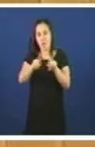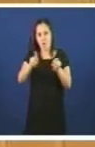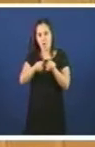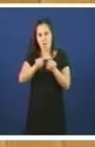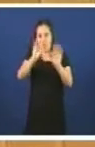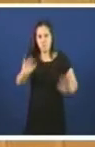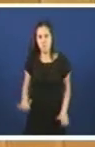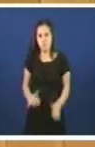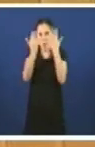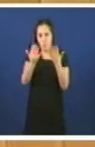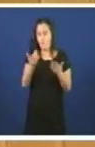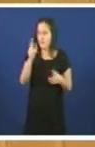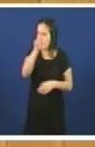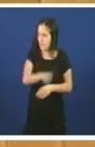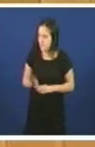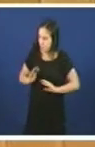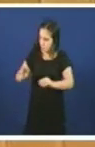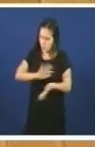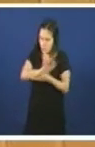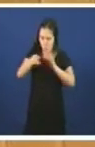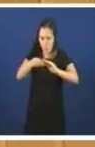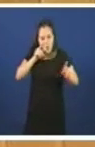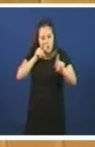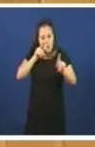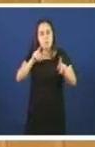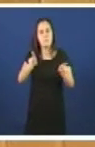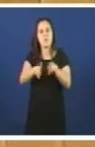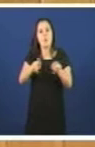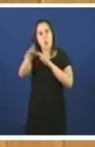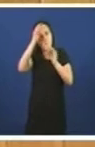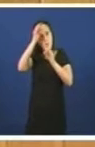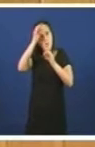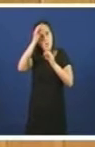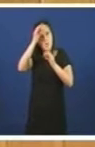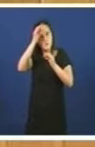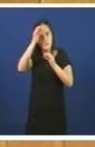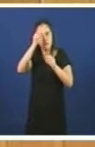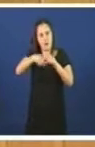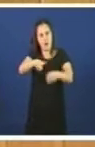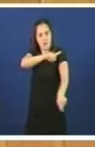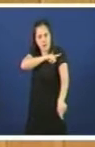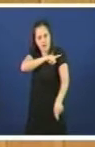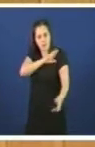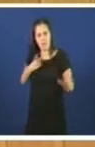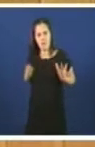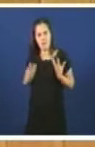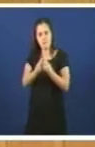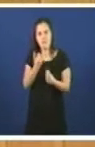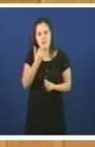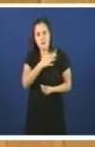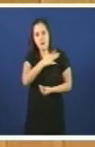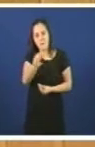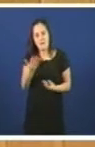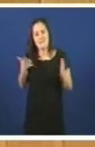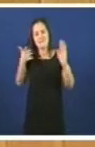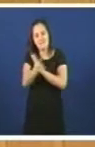repito seus argumentos de aplicación de medidas agresivas contra o idioma e casi sempre as acompaña como agora acabamos de ver de algún